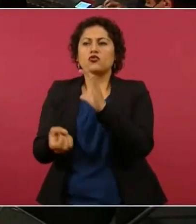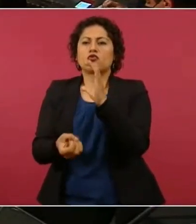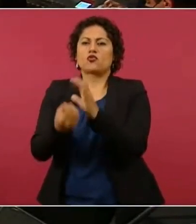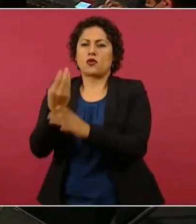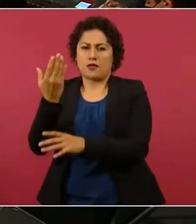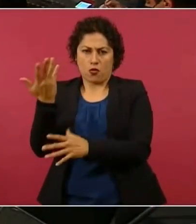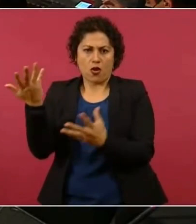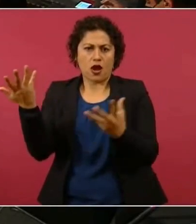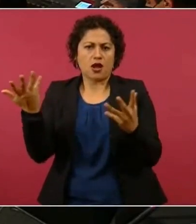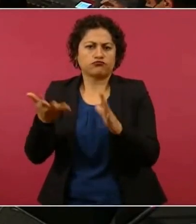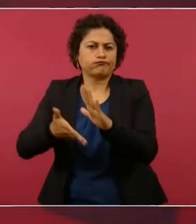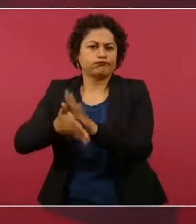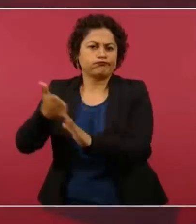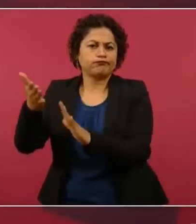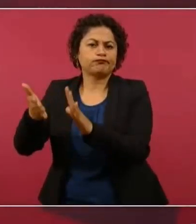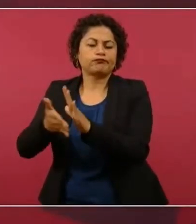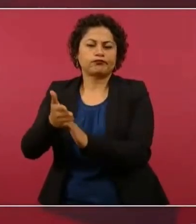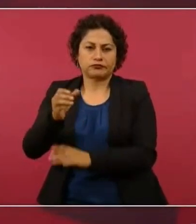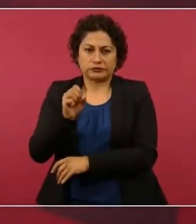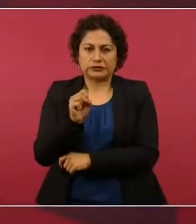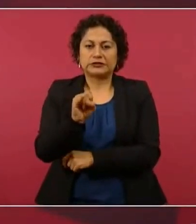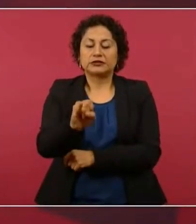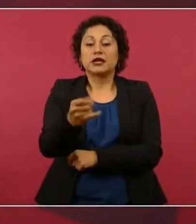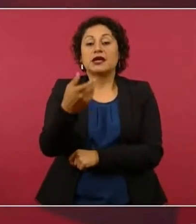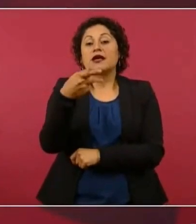Pero para justificar